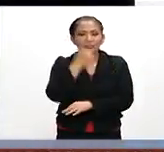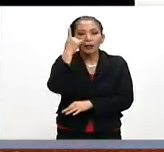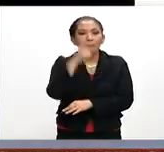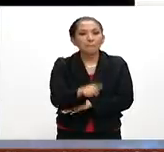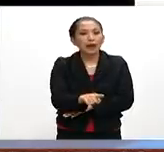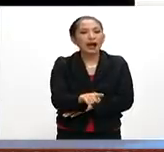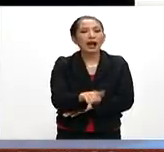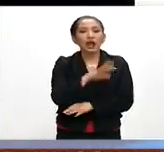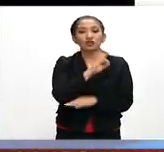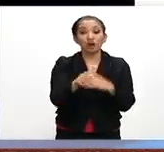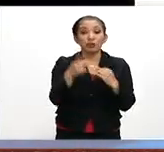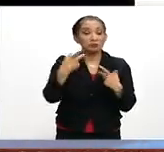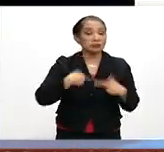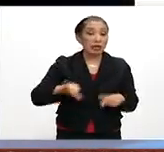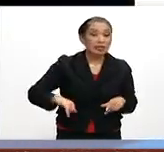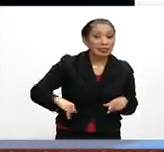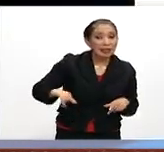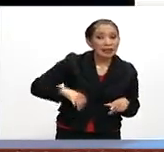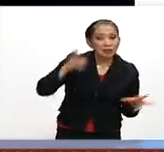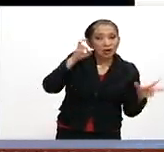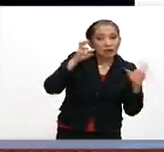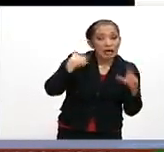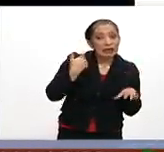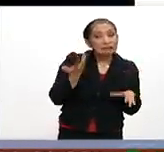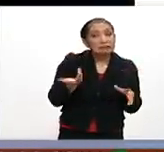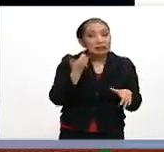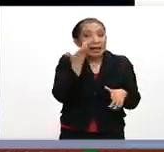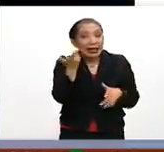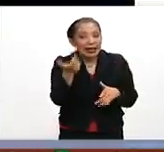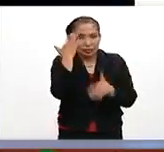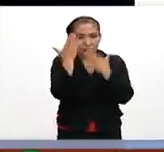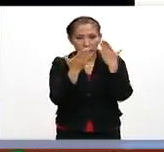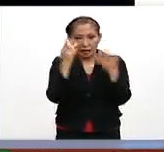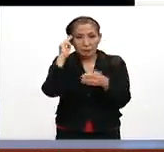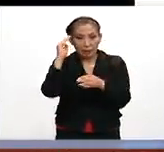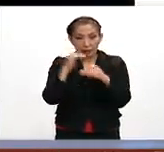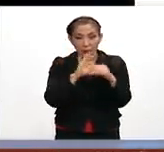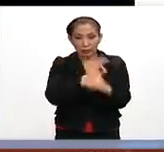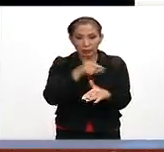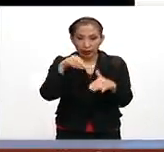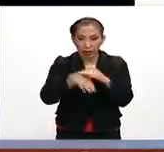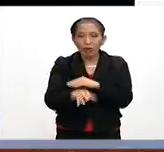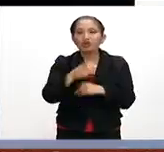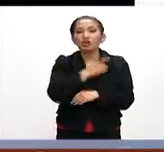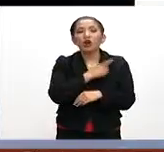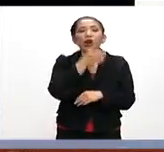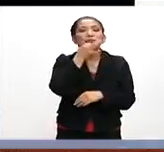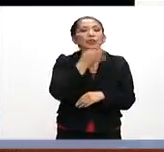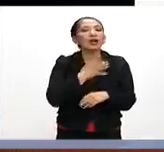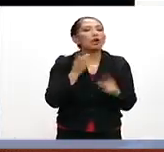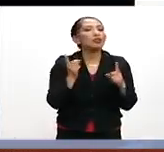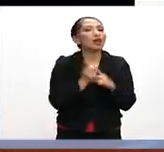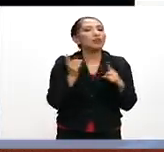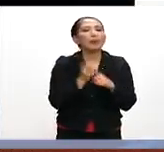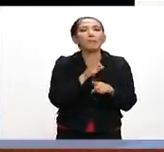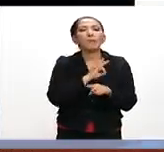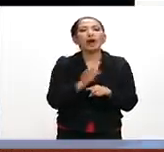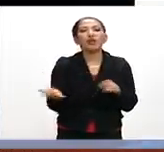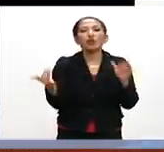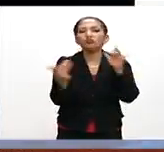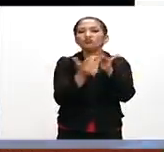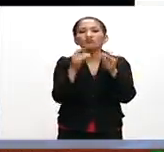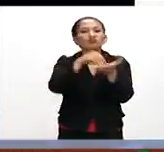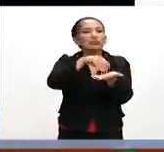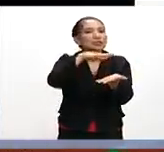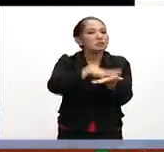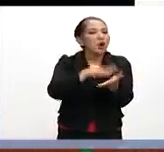para que todos aquellos que nos estén escuchando y tengan interés en cursar esta maestría puedan acceder a ella. Solamente díganos cómo se puede inscribir